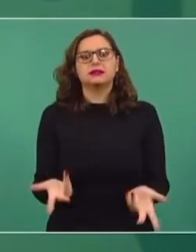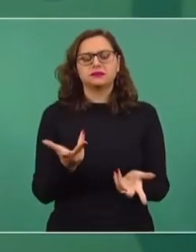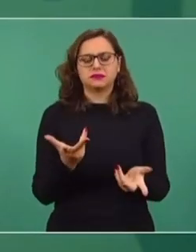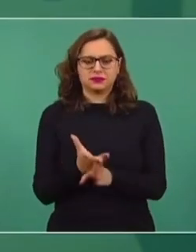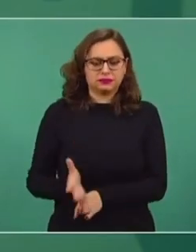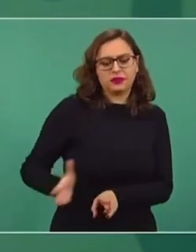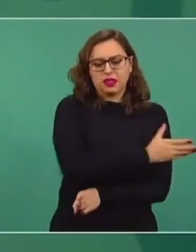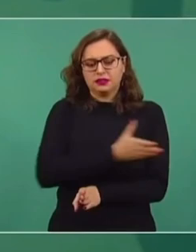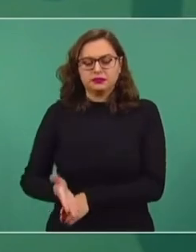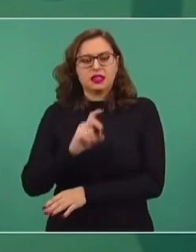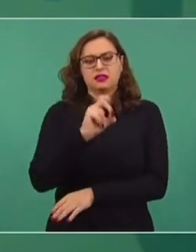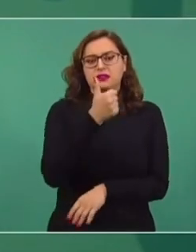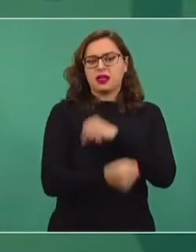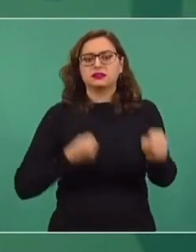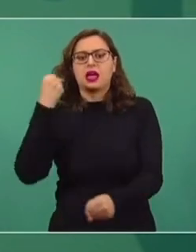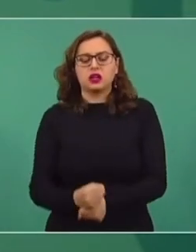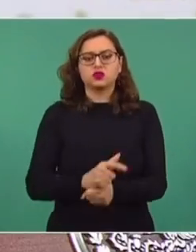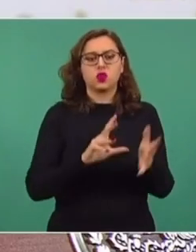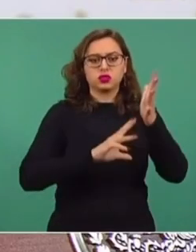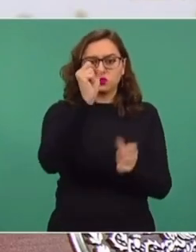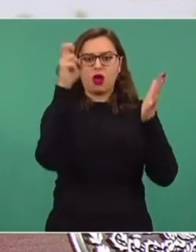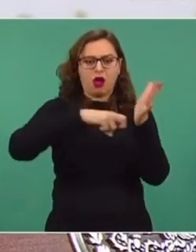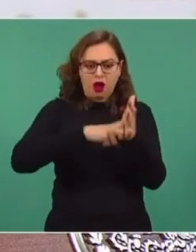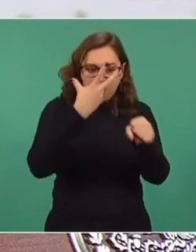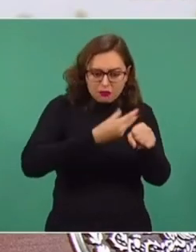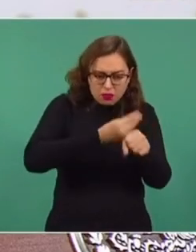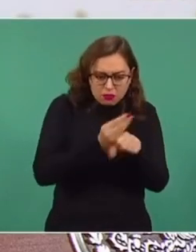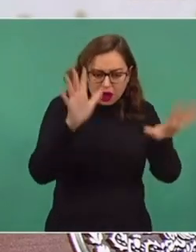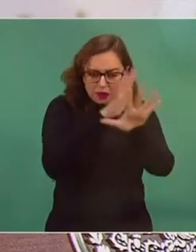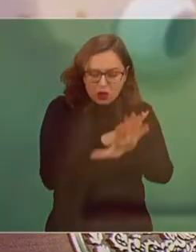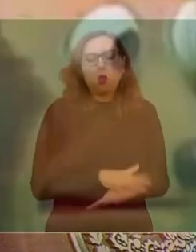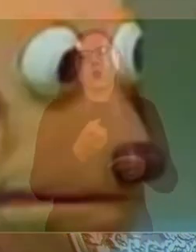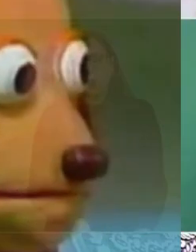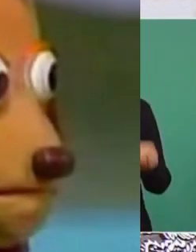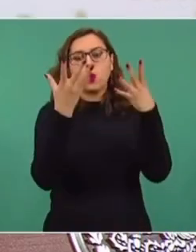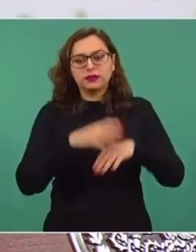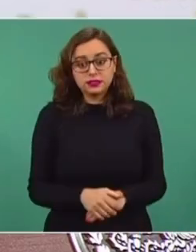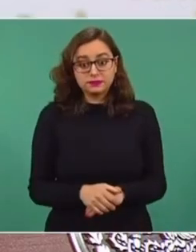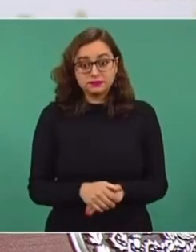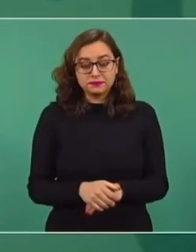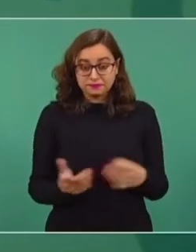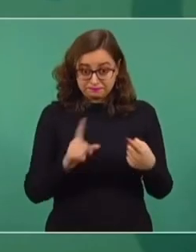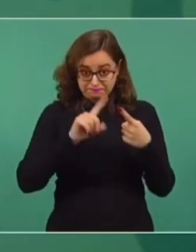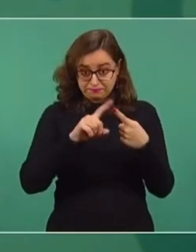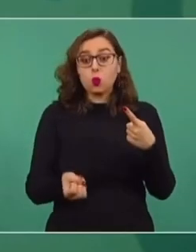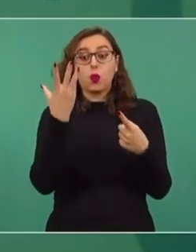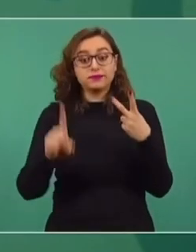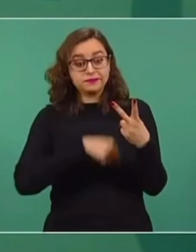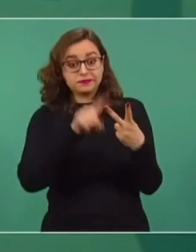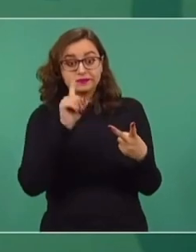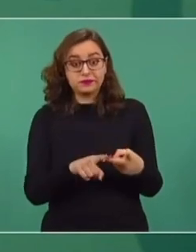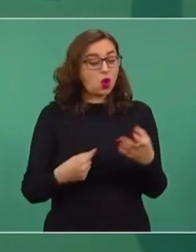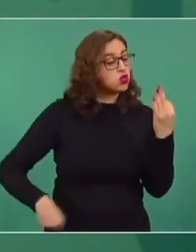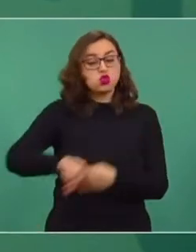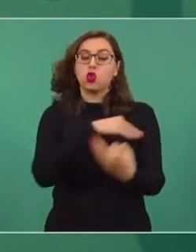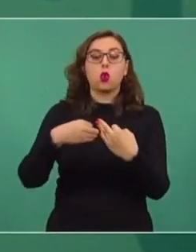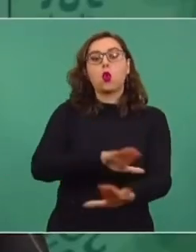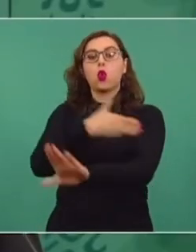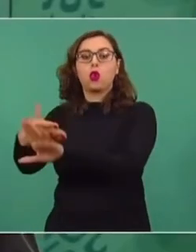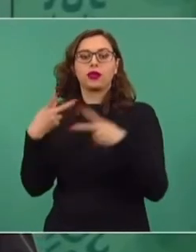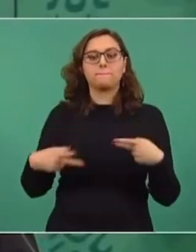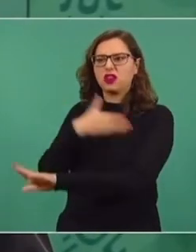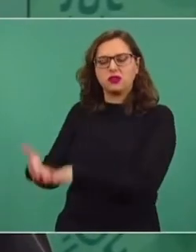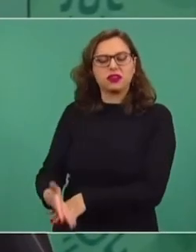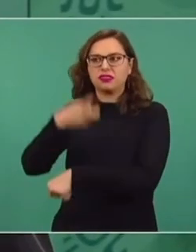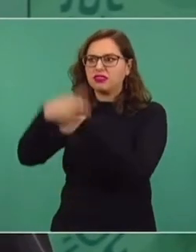que se hicieron durante el periodo neoliberal. Todas las reformas fueron para afectar al pueblo de México, beneficiar a